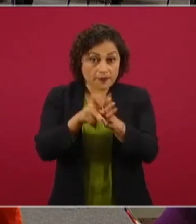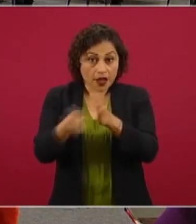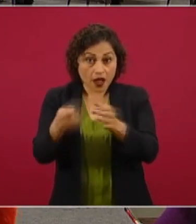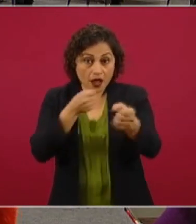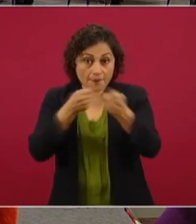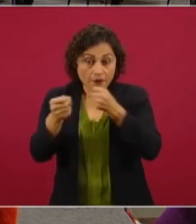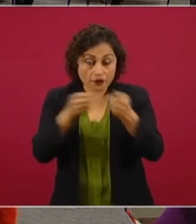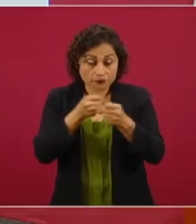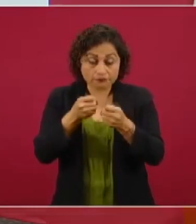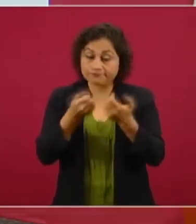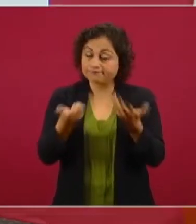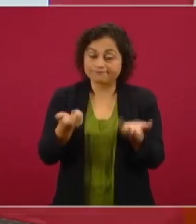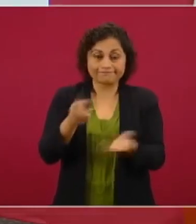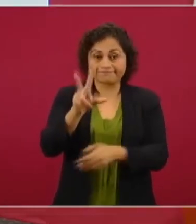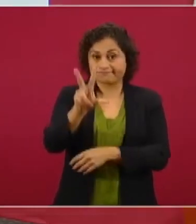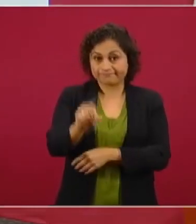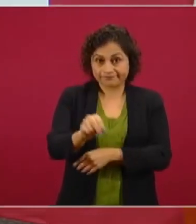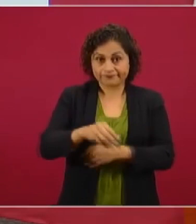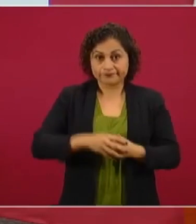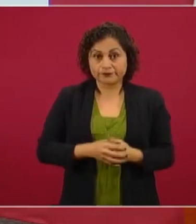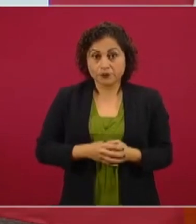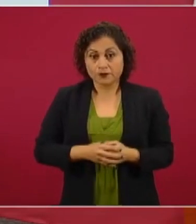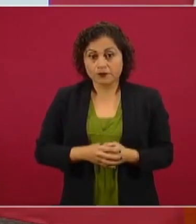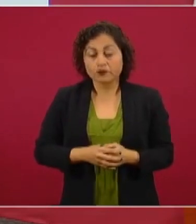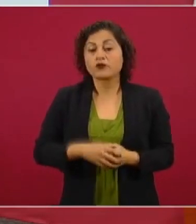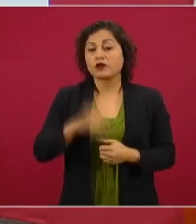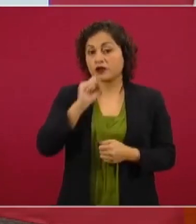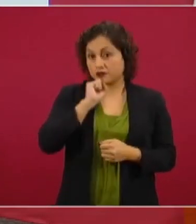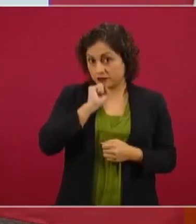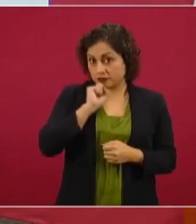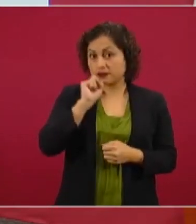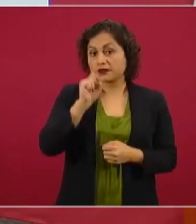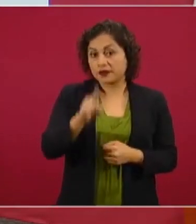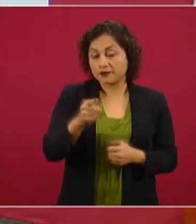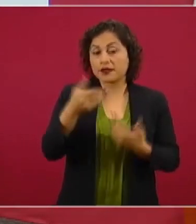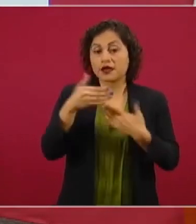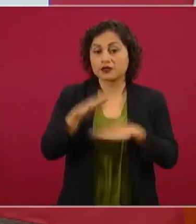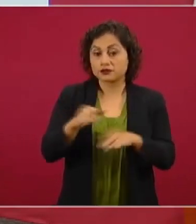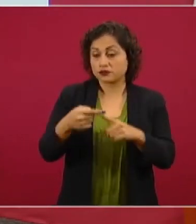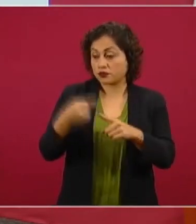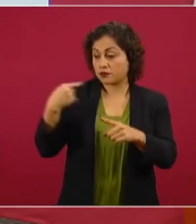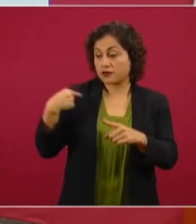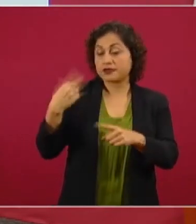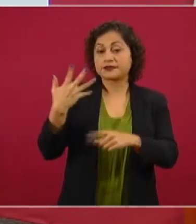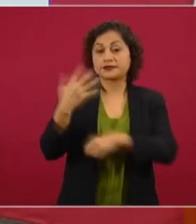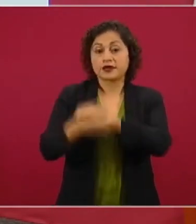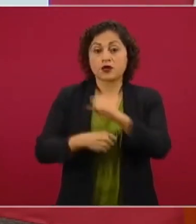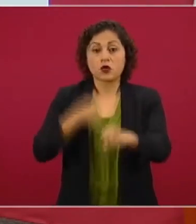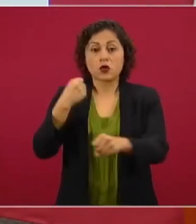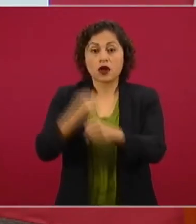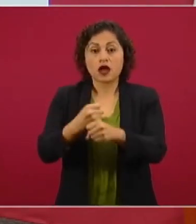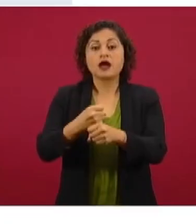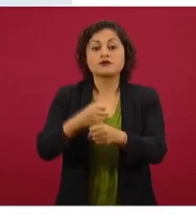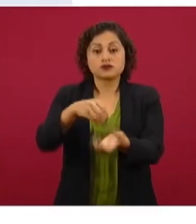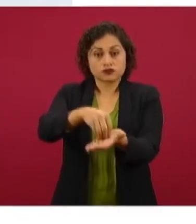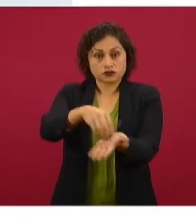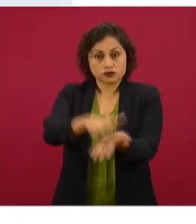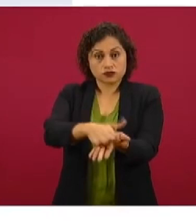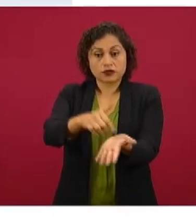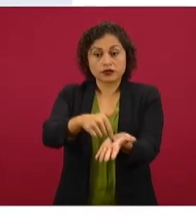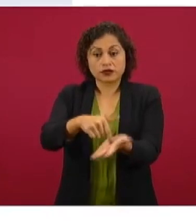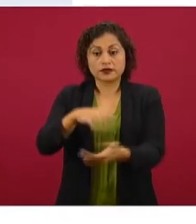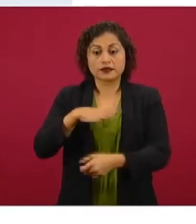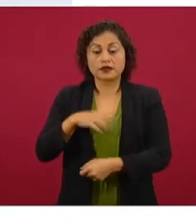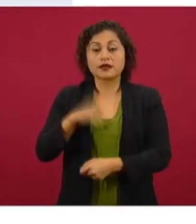y al ejercicio de la libertad de expresión. En lo que corresponde a los últimos cinco años, tenemos registradas mil